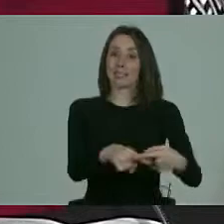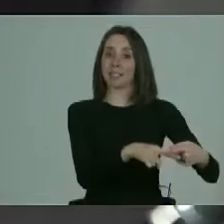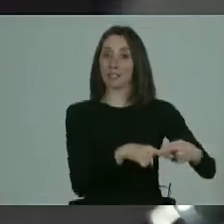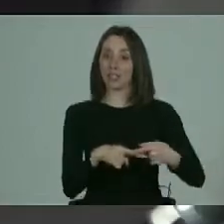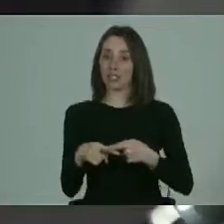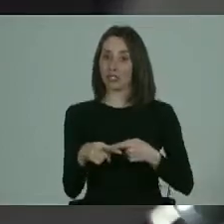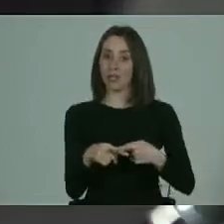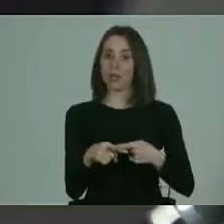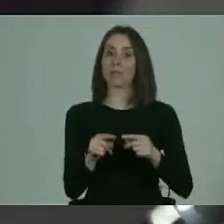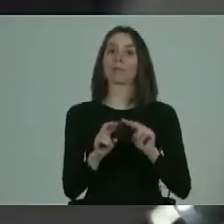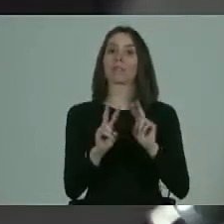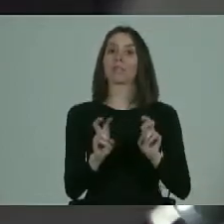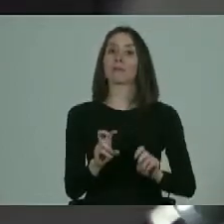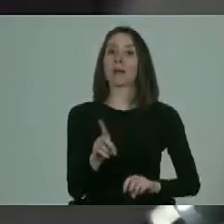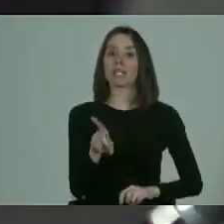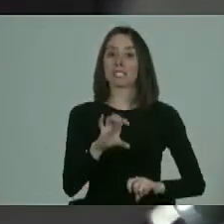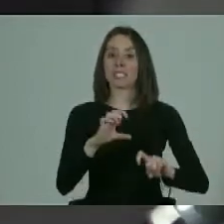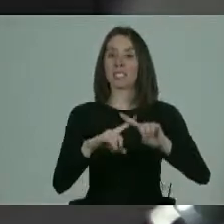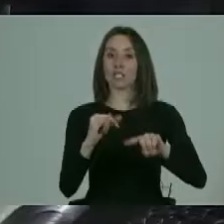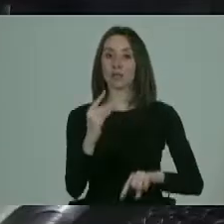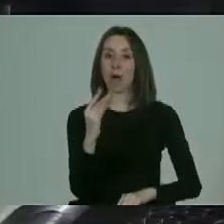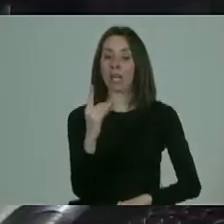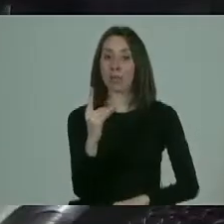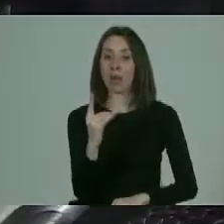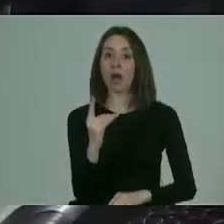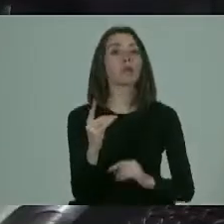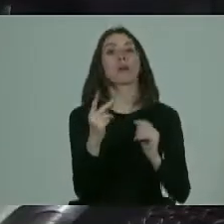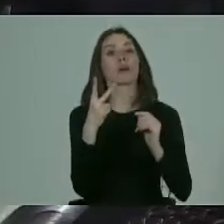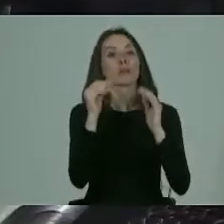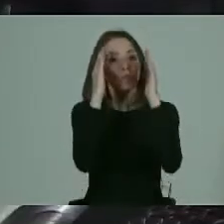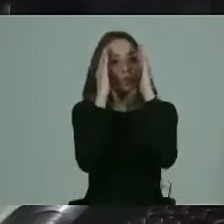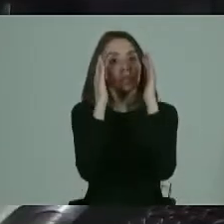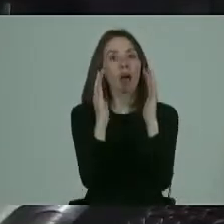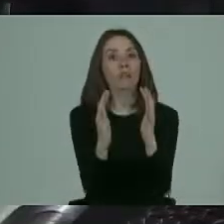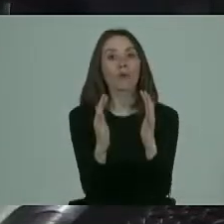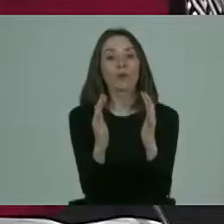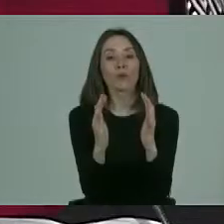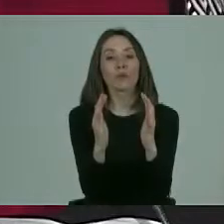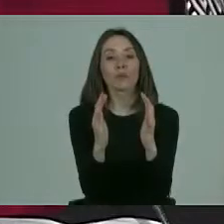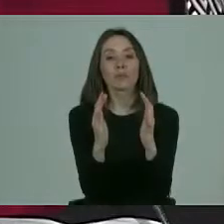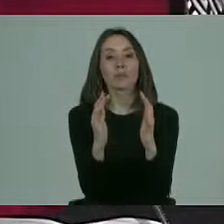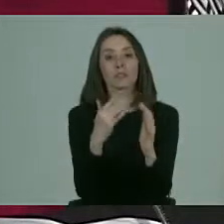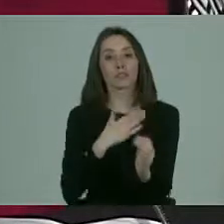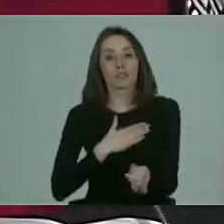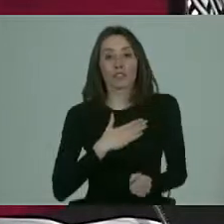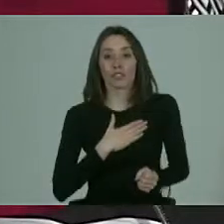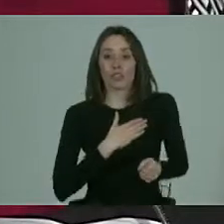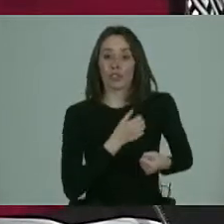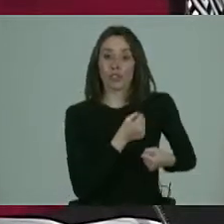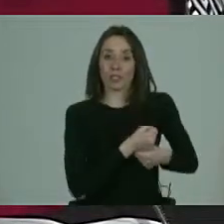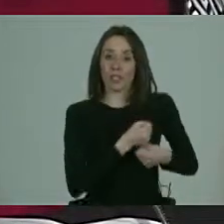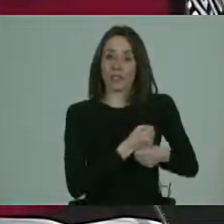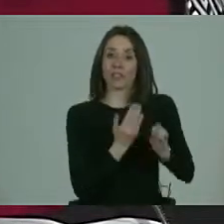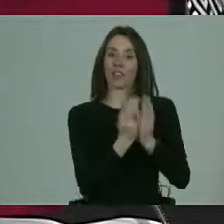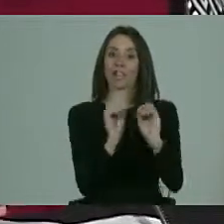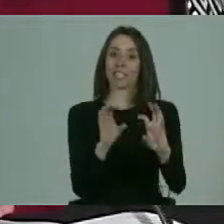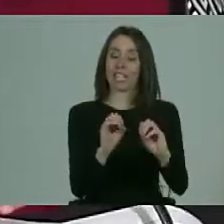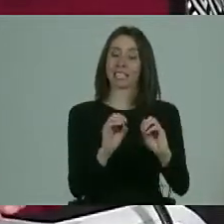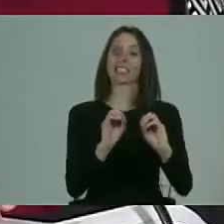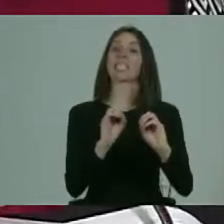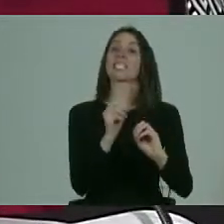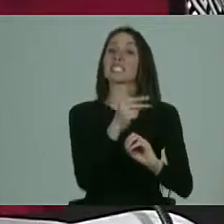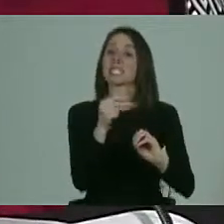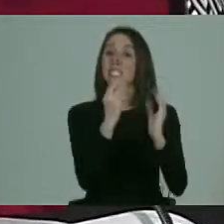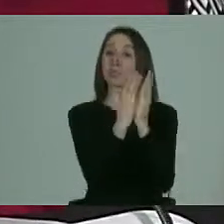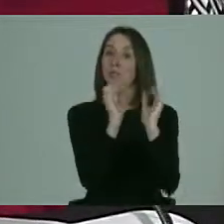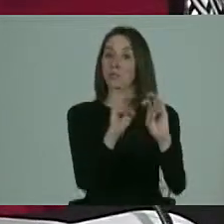la sexualidad, tampoco la hemos abordado, o sea, yo trabajo también haciendo clases de educación sexual en